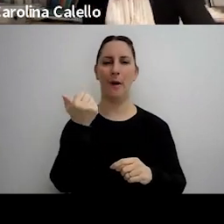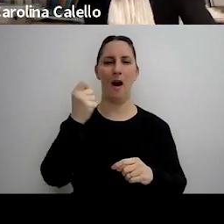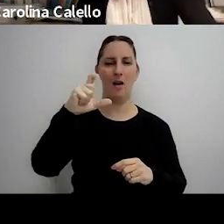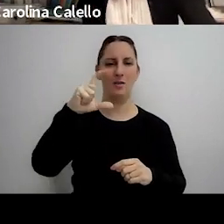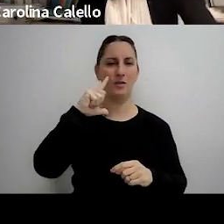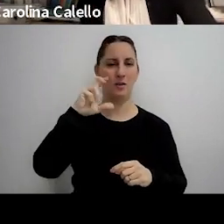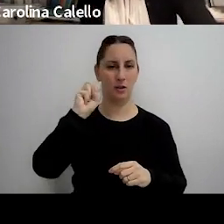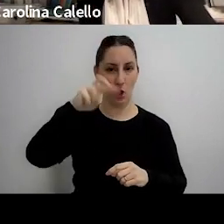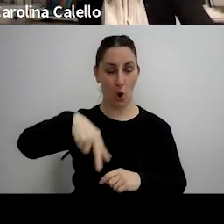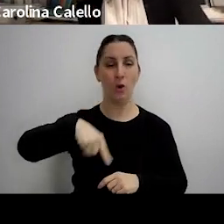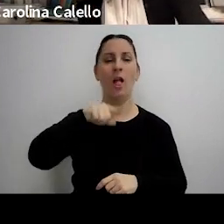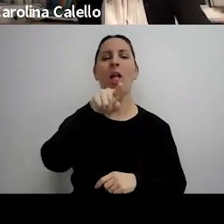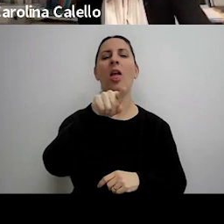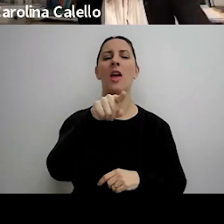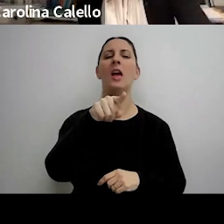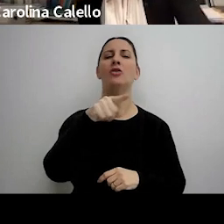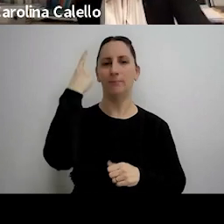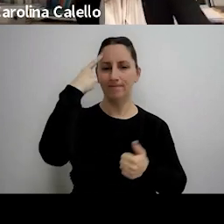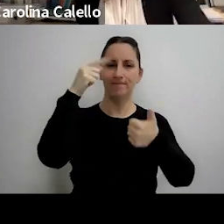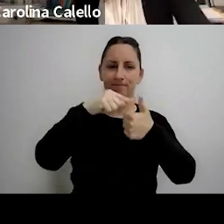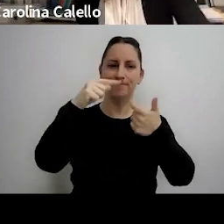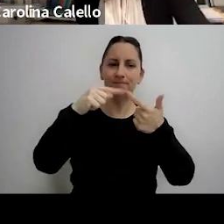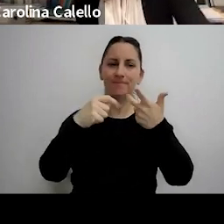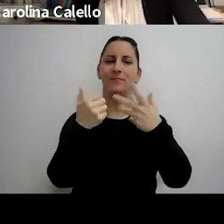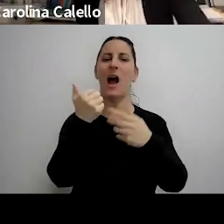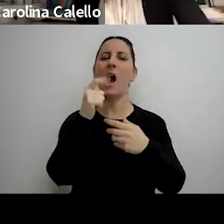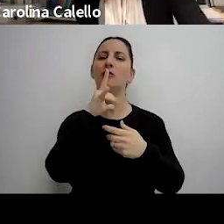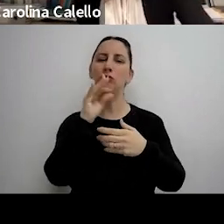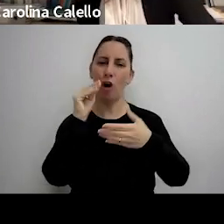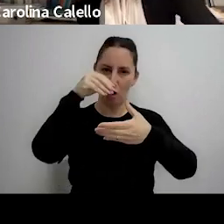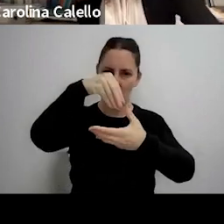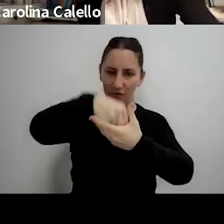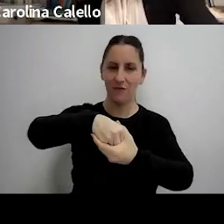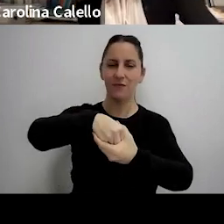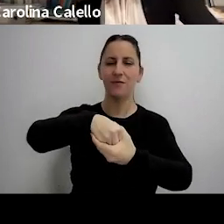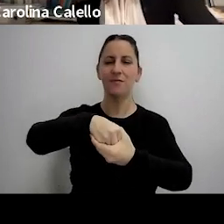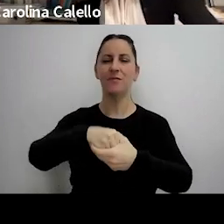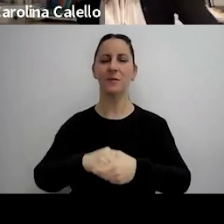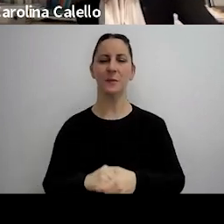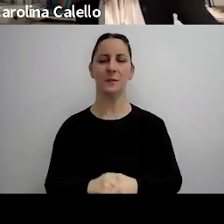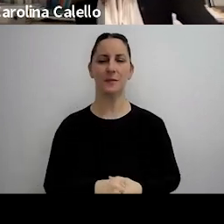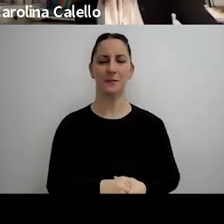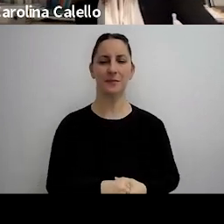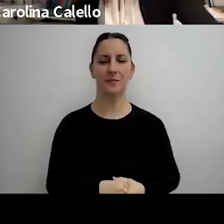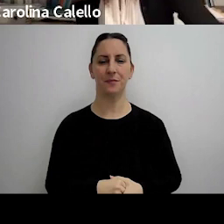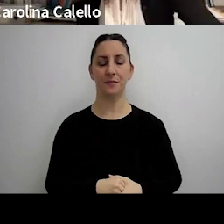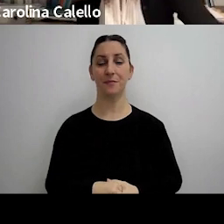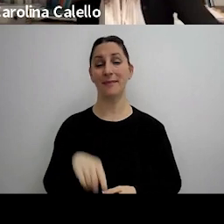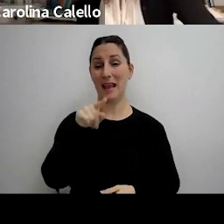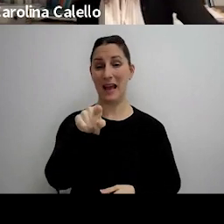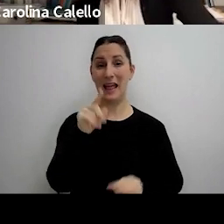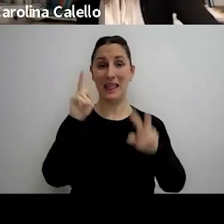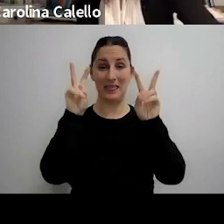motivación está en los considerandos del acto y acá la cuestión